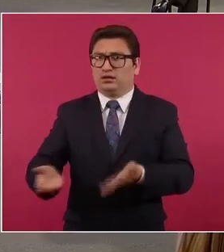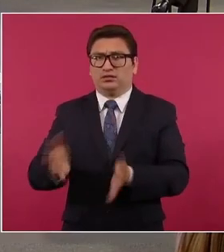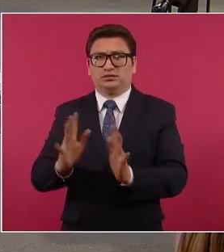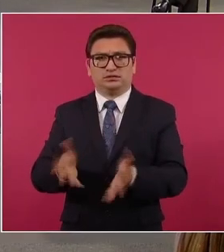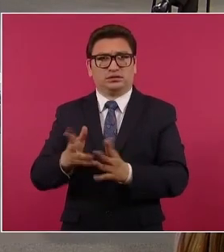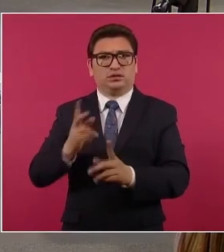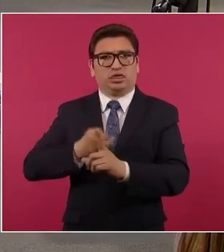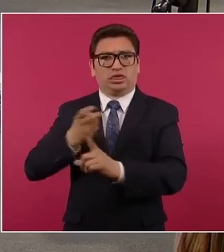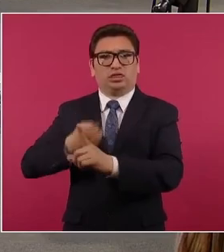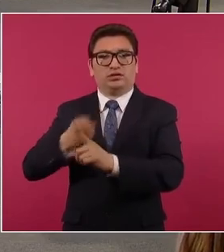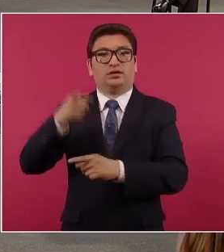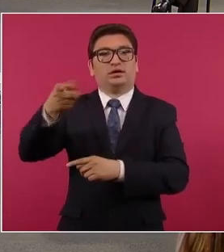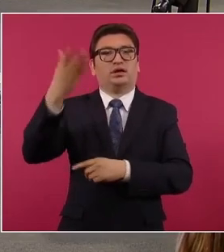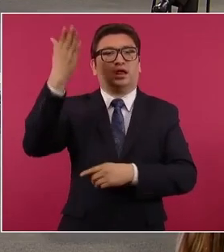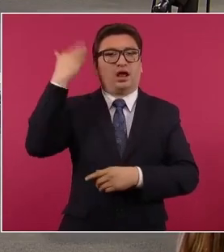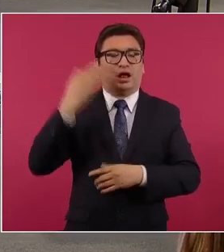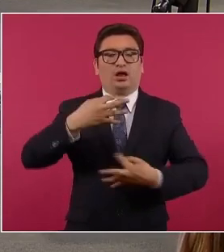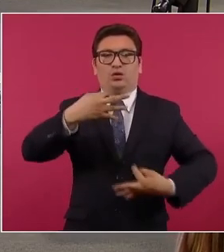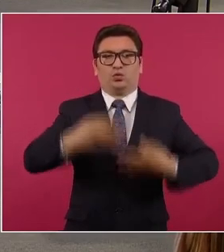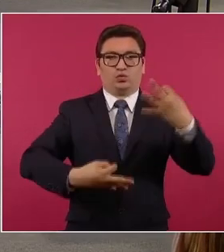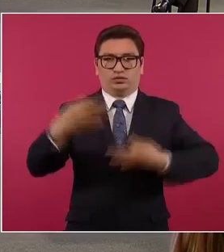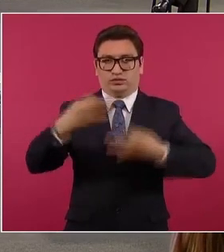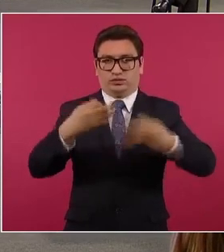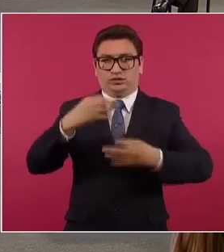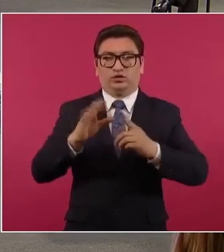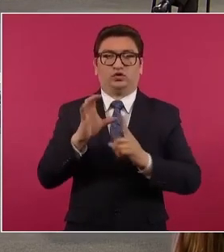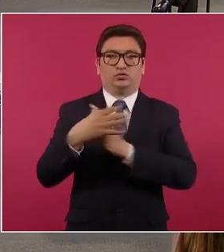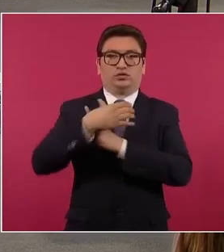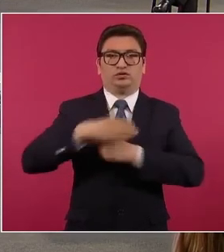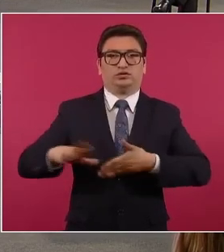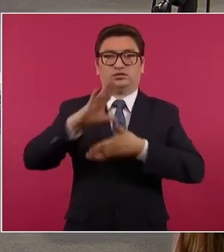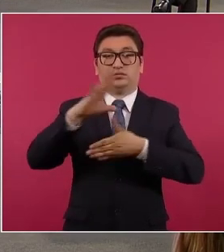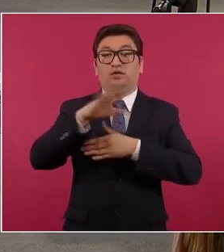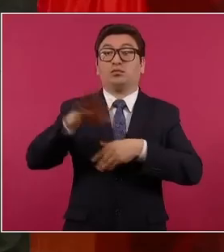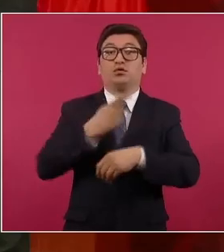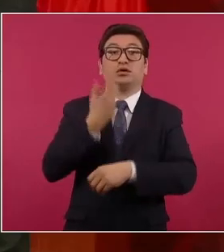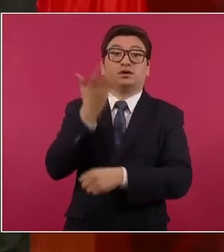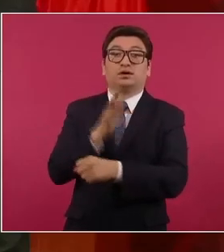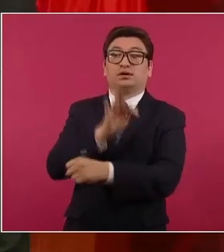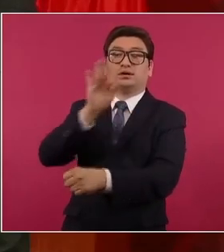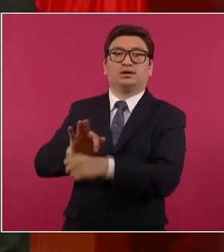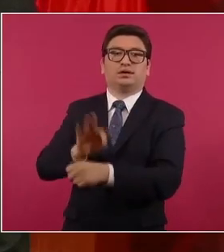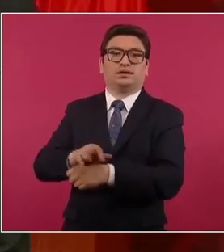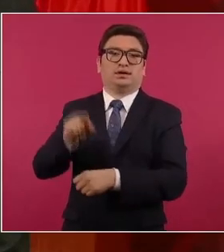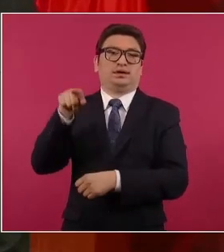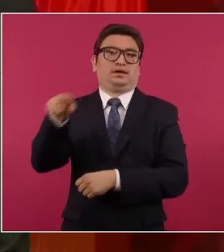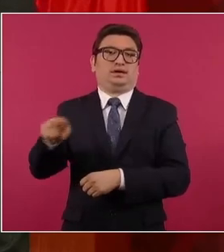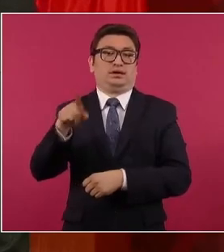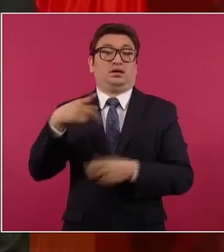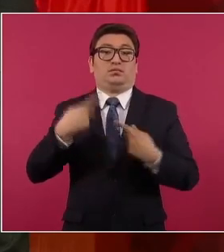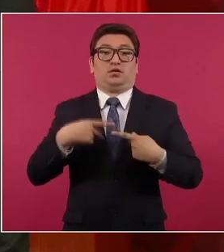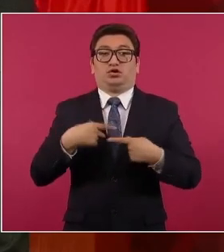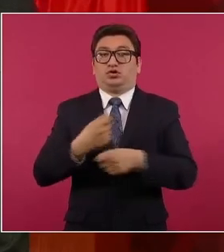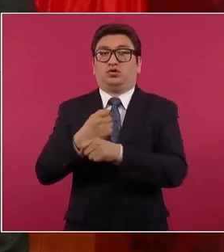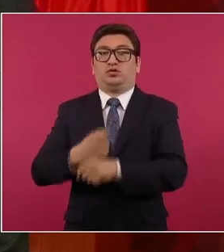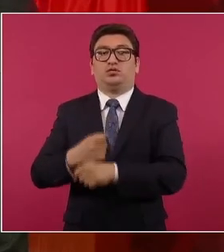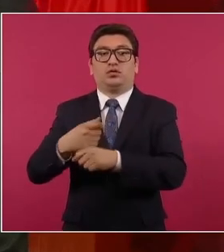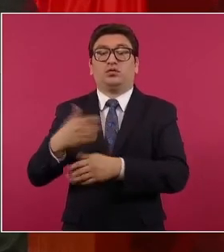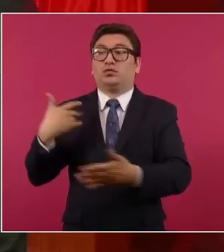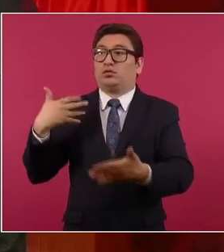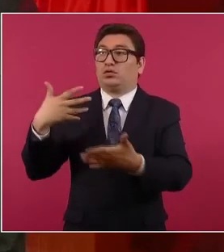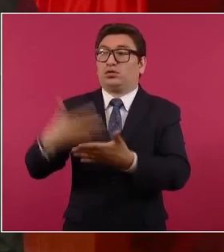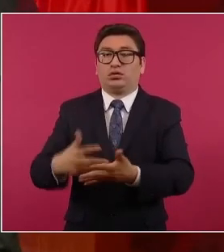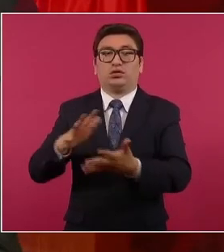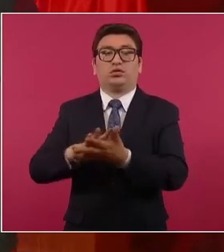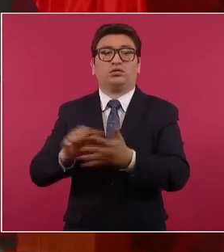juicio en la Comisión Interamericana de Derechos Humanos para defender a una persona que había sido, con esta figura, detenida sin sentencia durante 17 años.